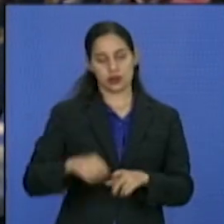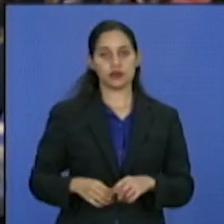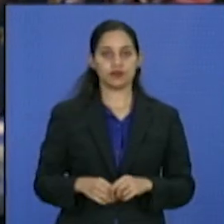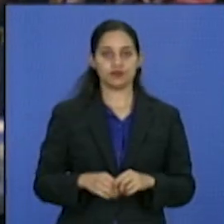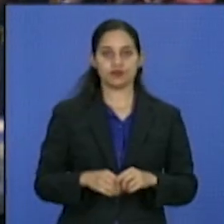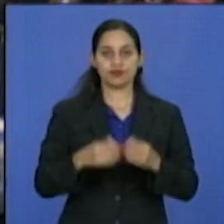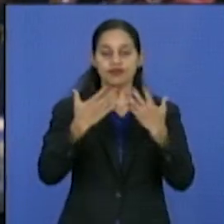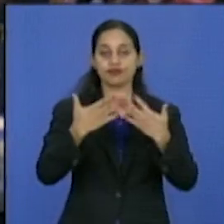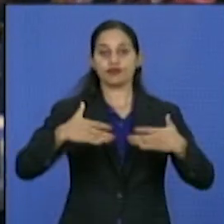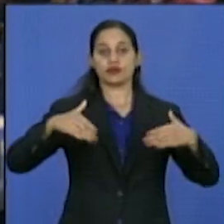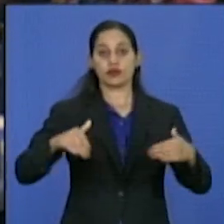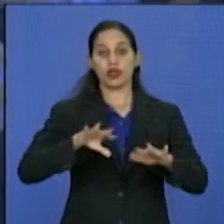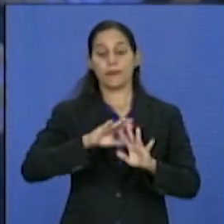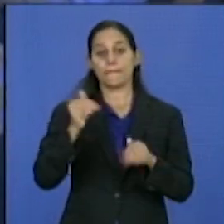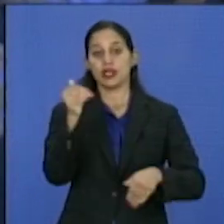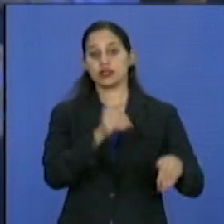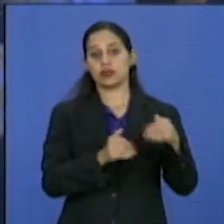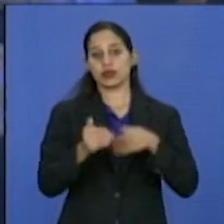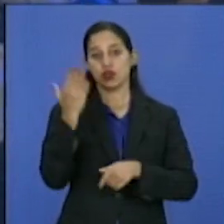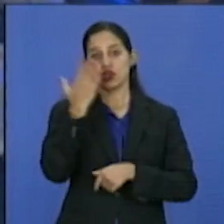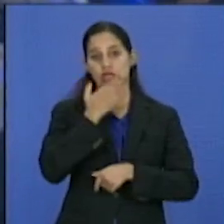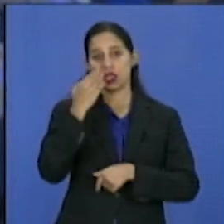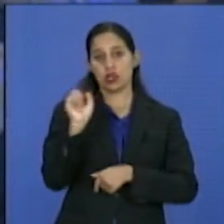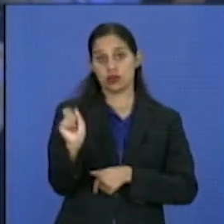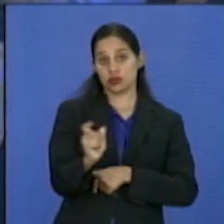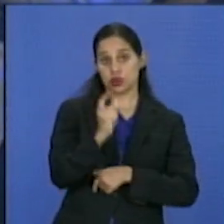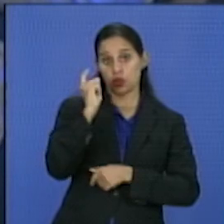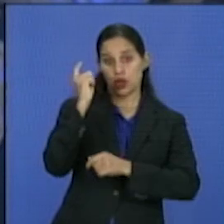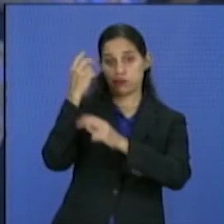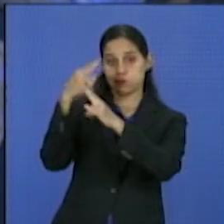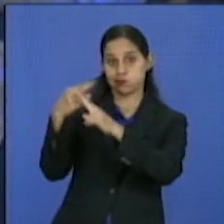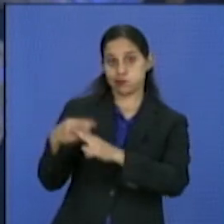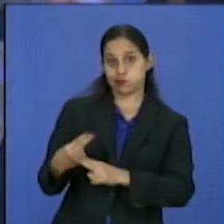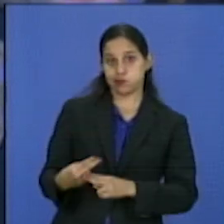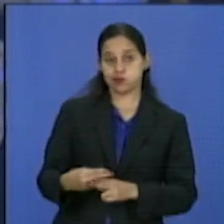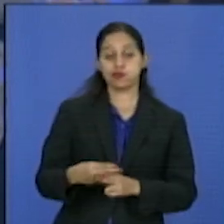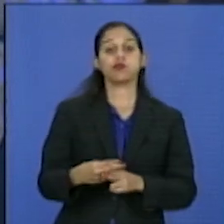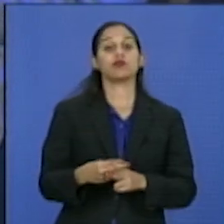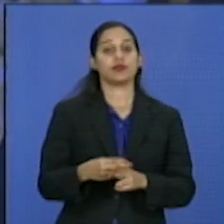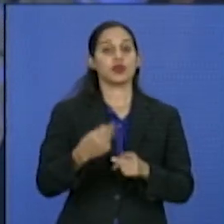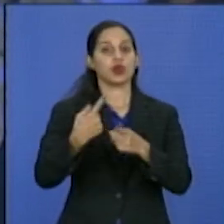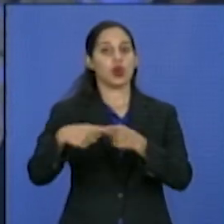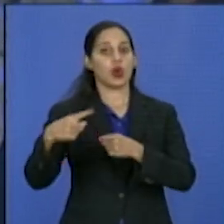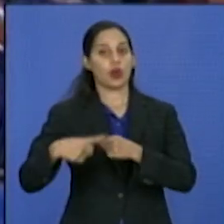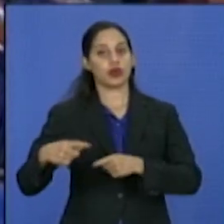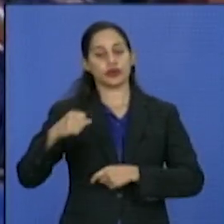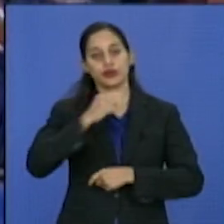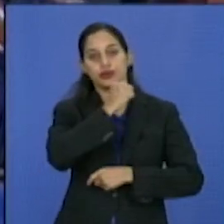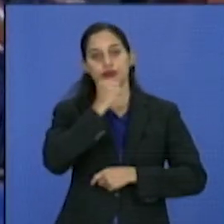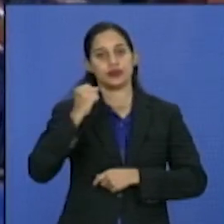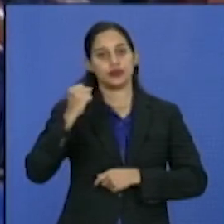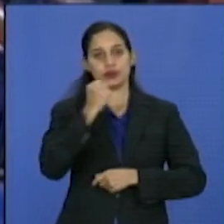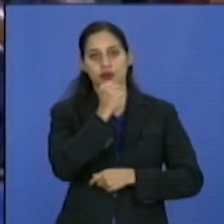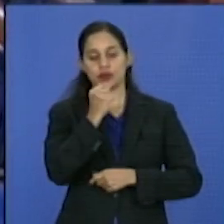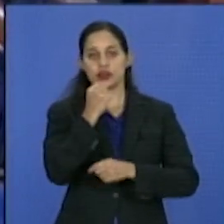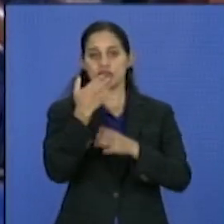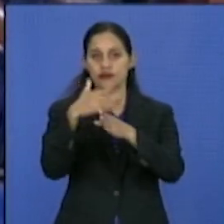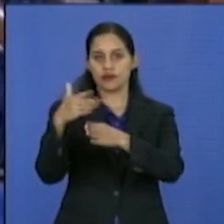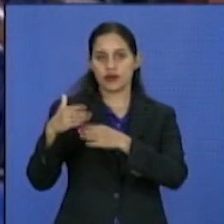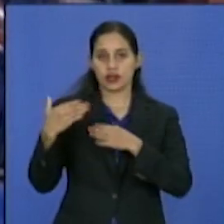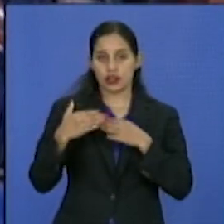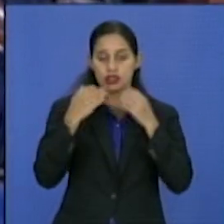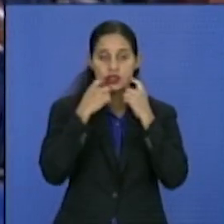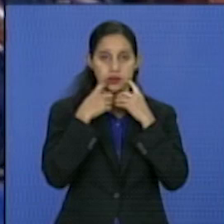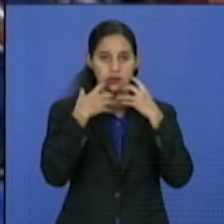contó además con la participación de solistas como Katia Selva, Milagros de Los Ángeles, Zenia López, Humberto Bernal,